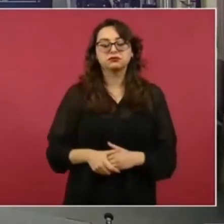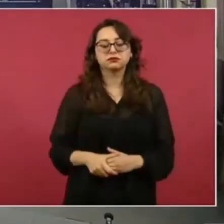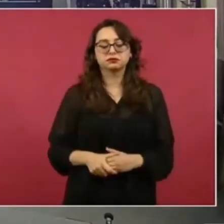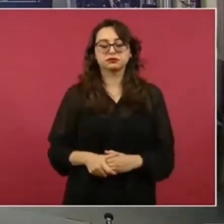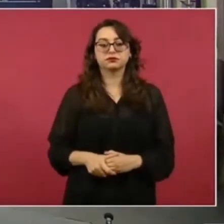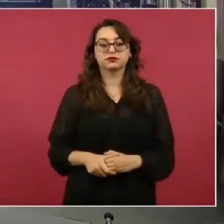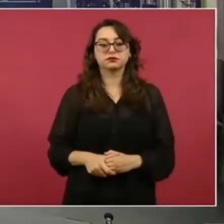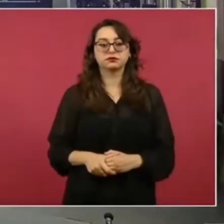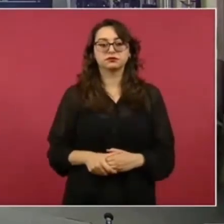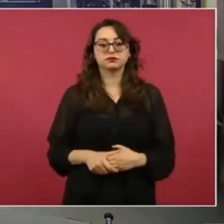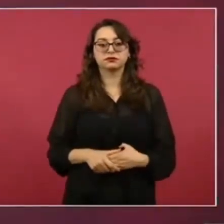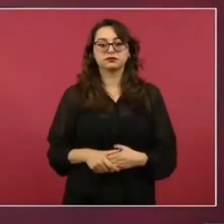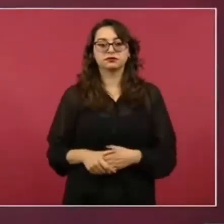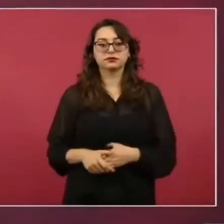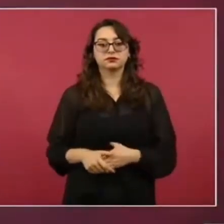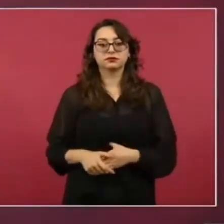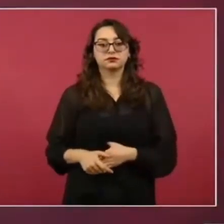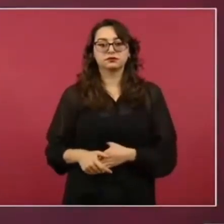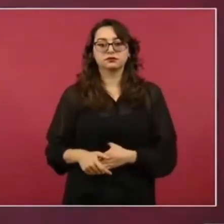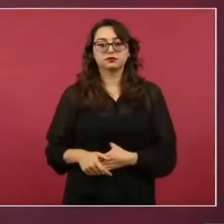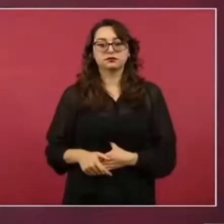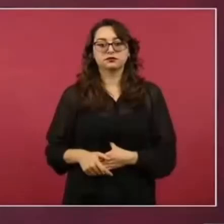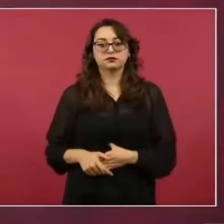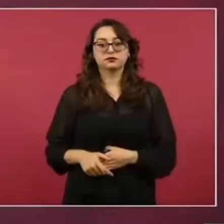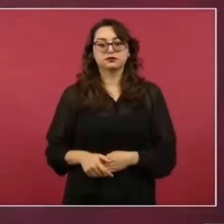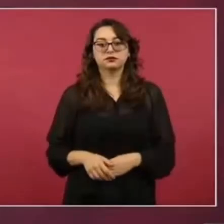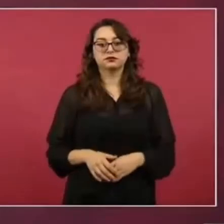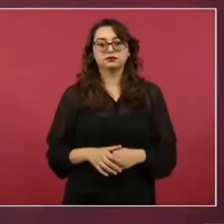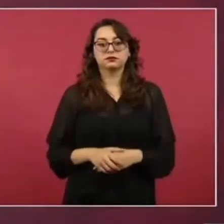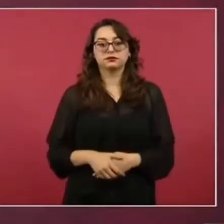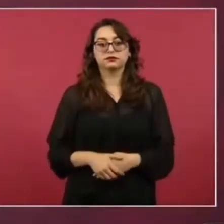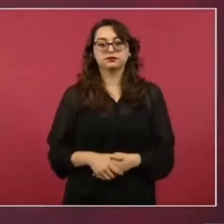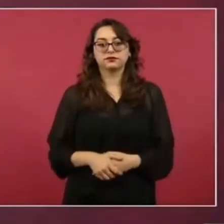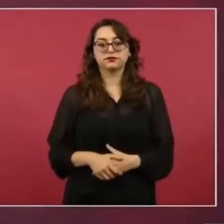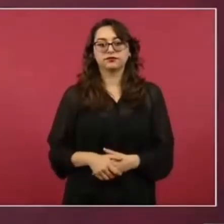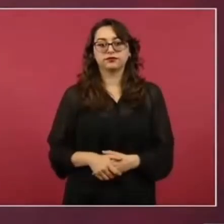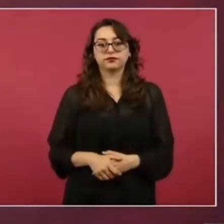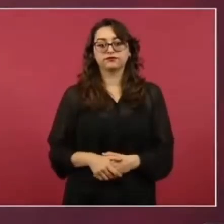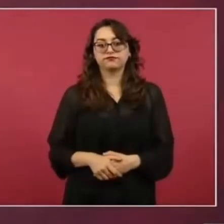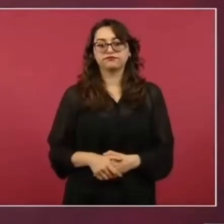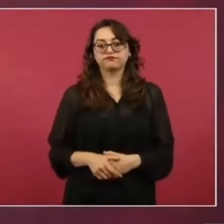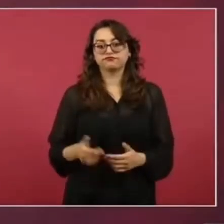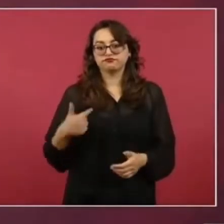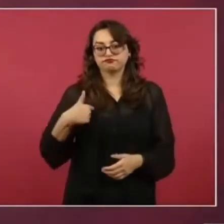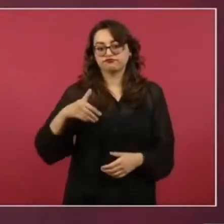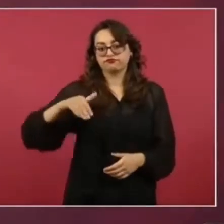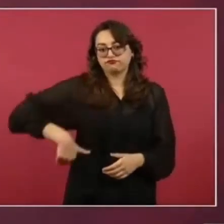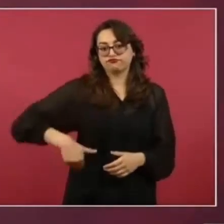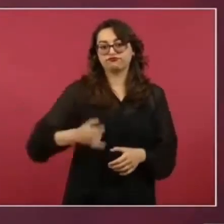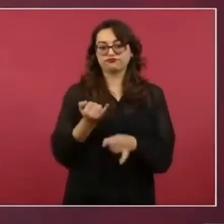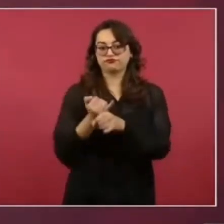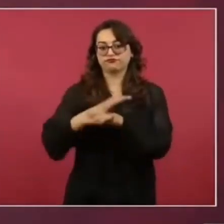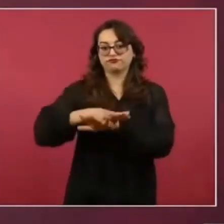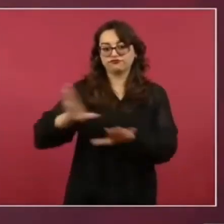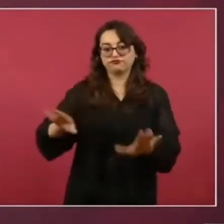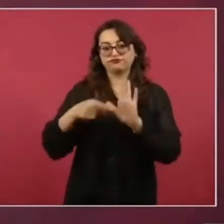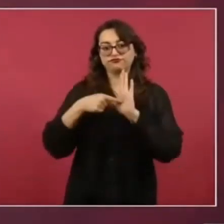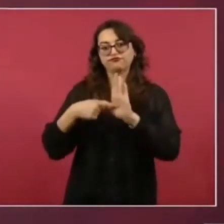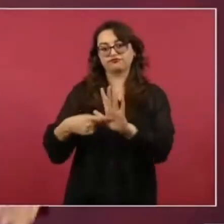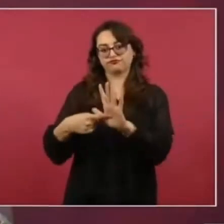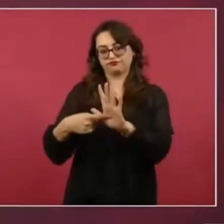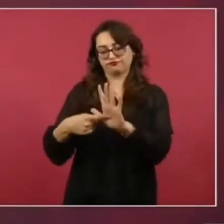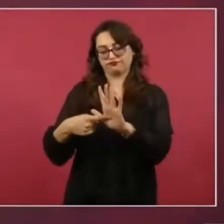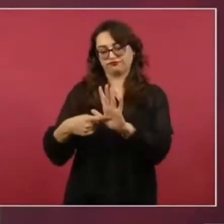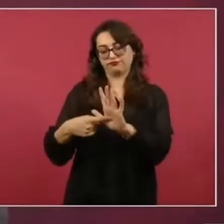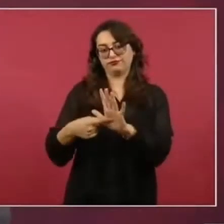bueno. De acuerdo a todo lo que te acabo de informar, lo que nosotros proponemos es que haya una vía ordenada y